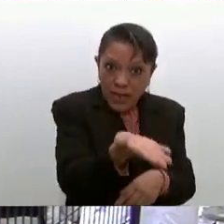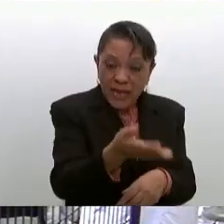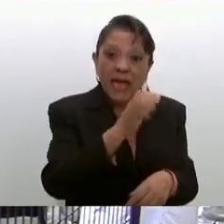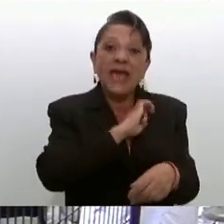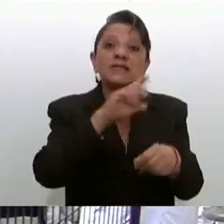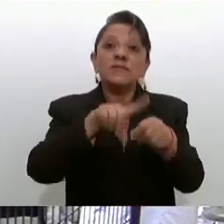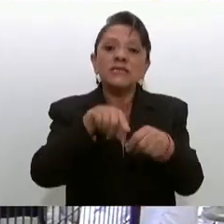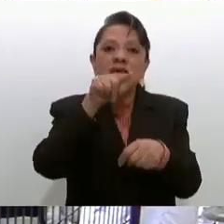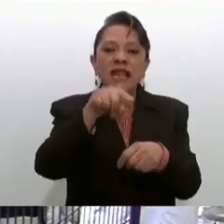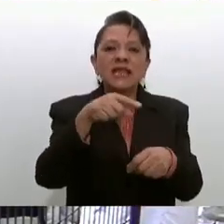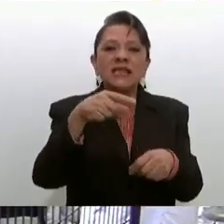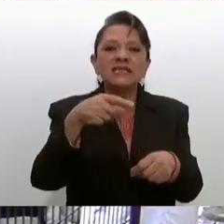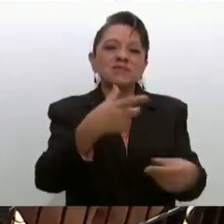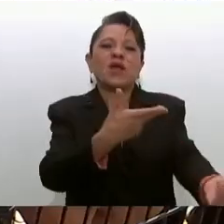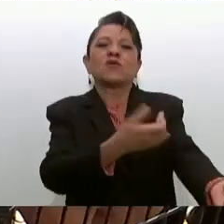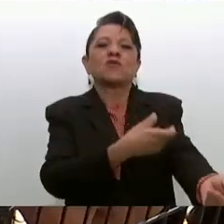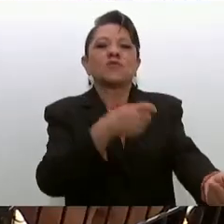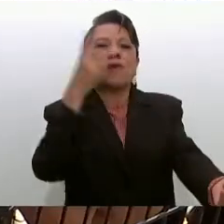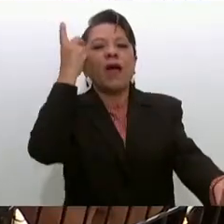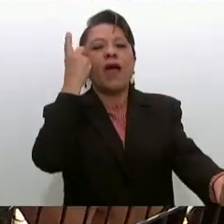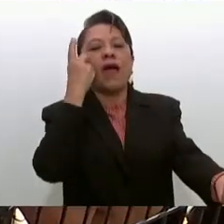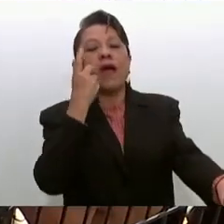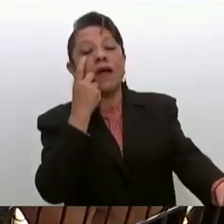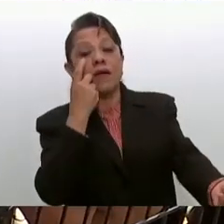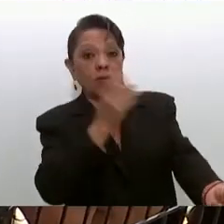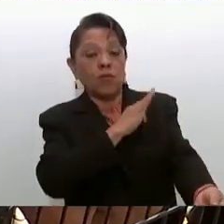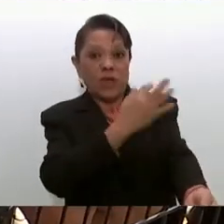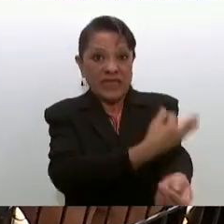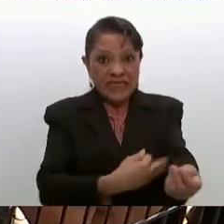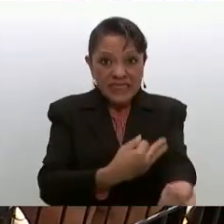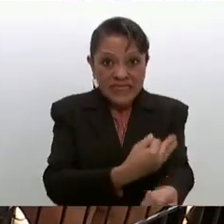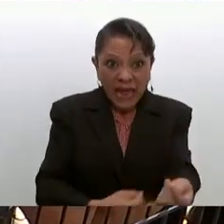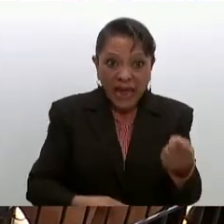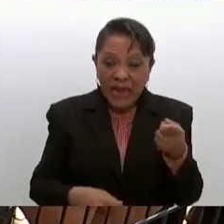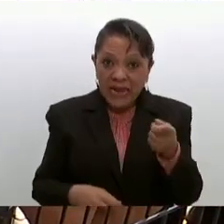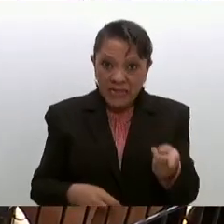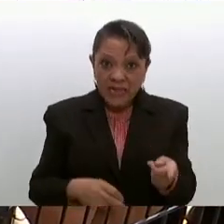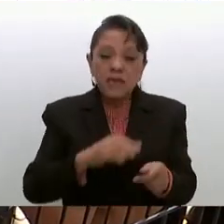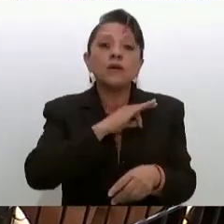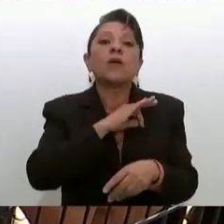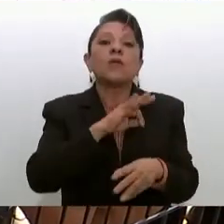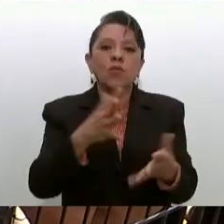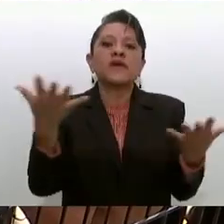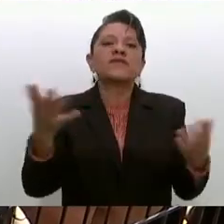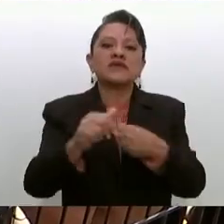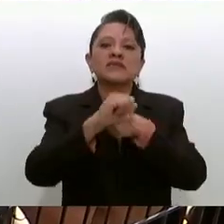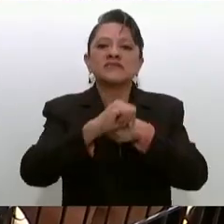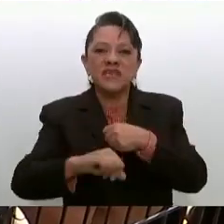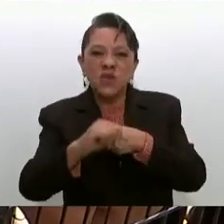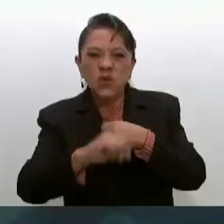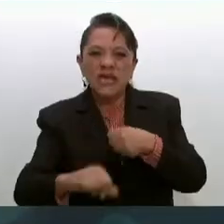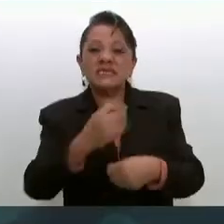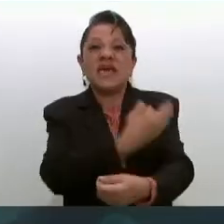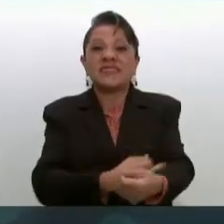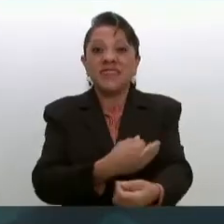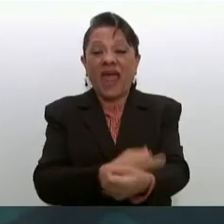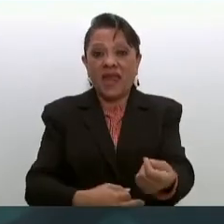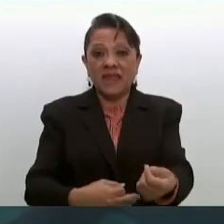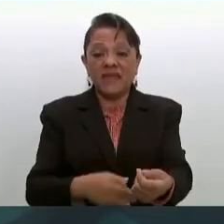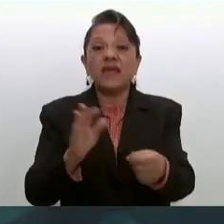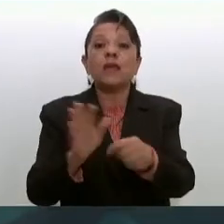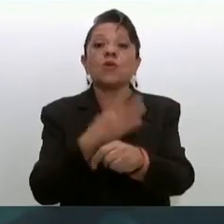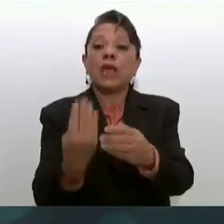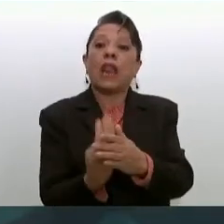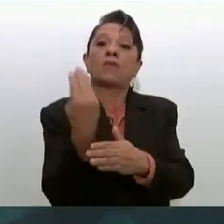que es anestesiólogo, va a poder cubrir en el turno de la tarde para poder también hacer cirugías en la tarde. Un cirujano sin un